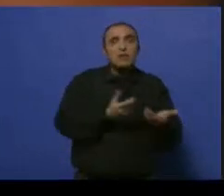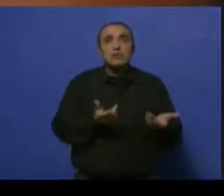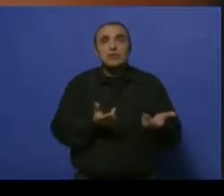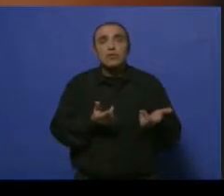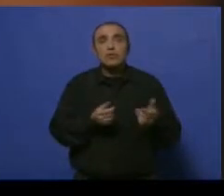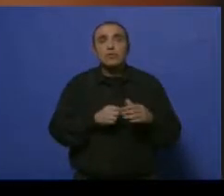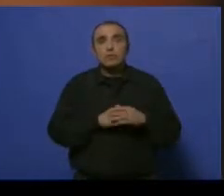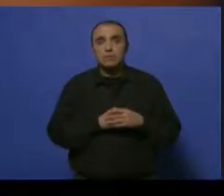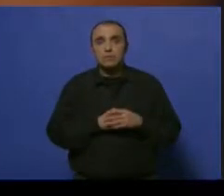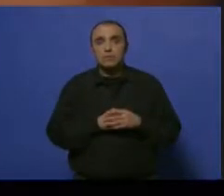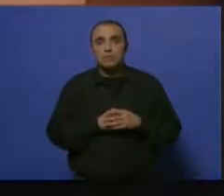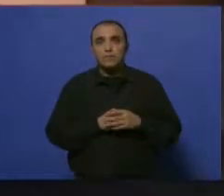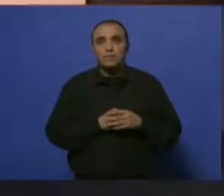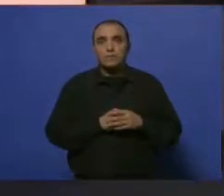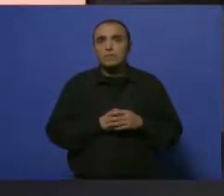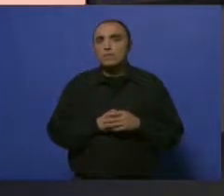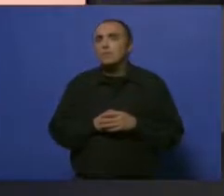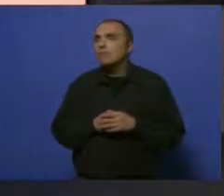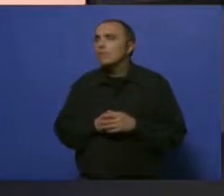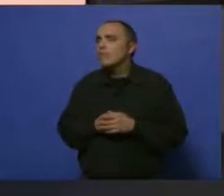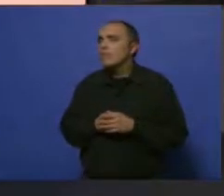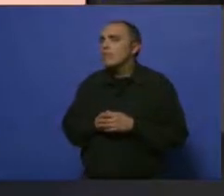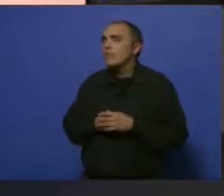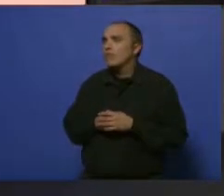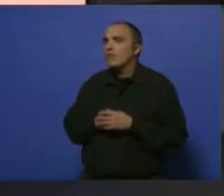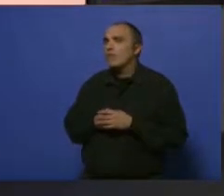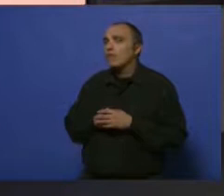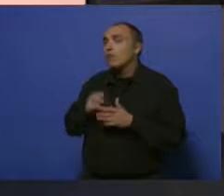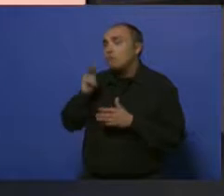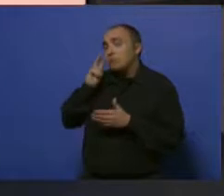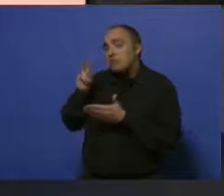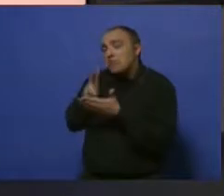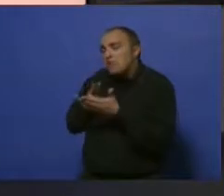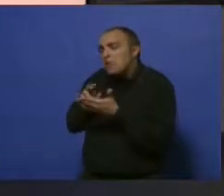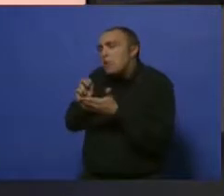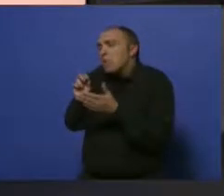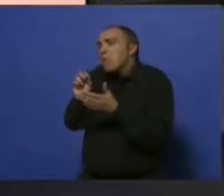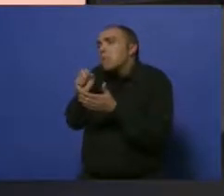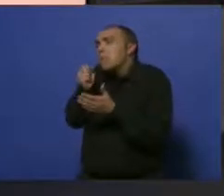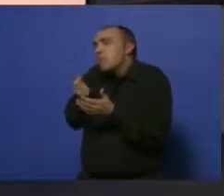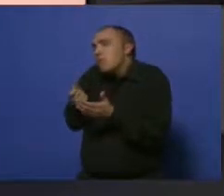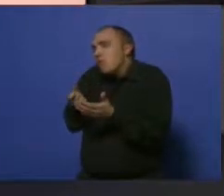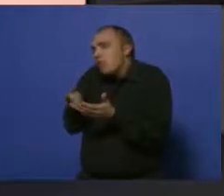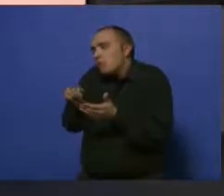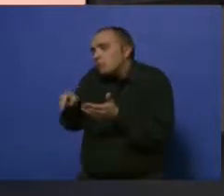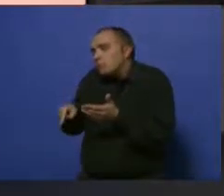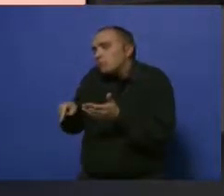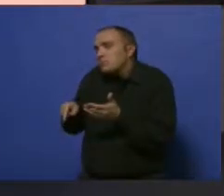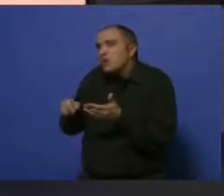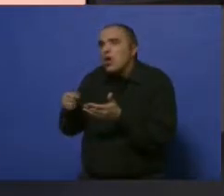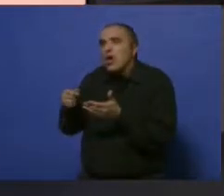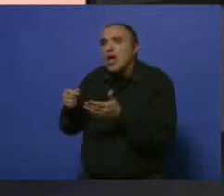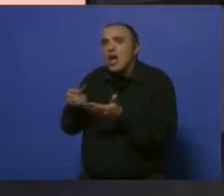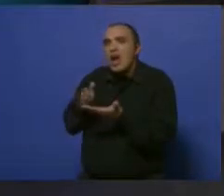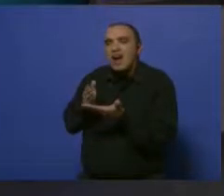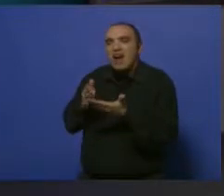ambulatoria. Bien. Doctora, lo poco que he leído con respecto al tema es que hay una época del año